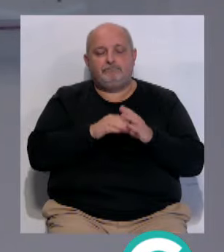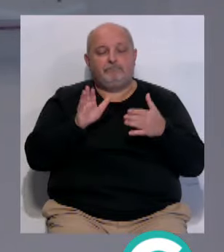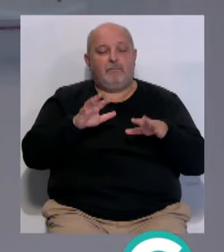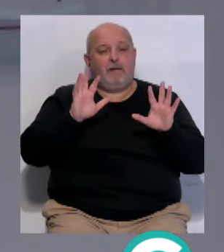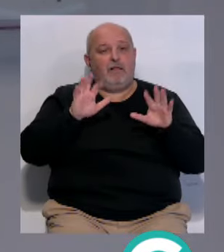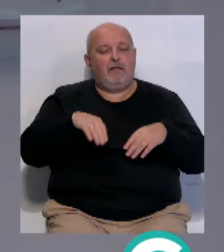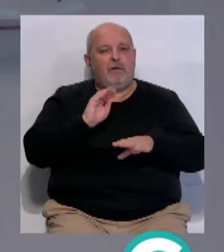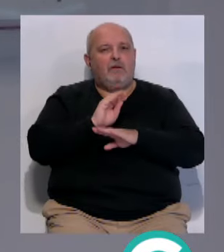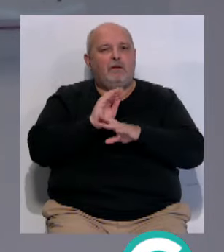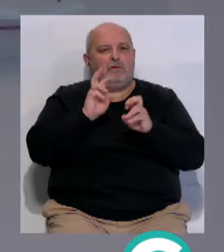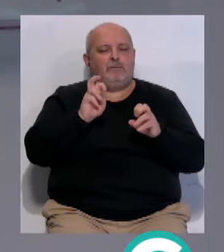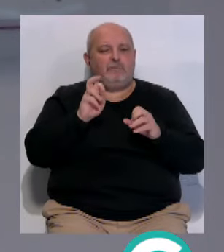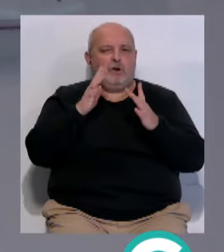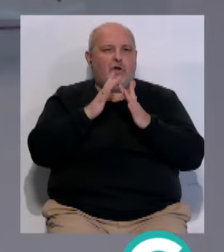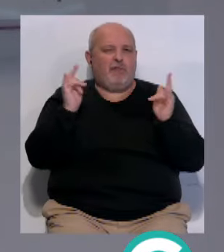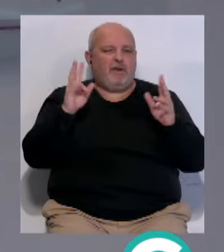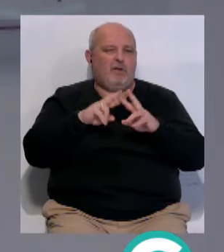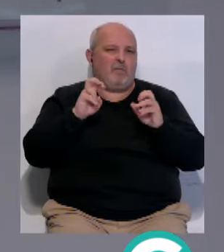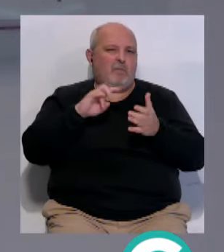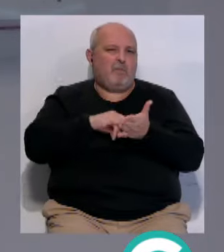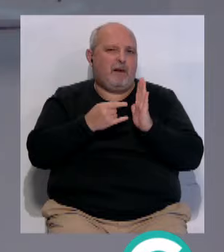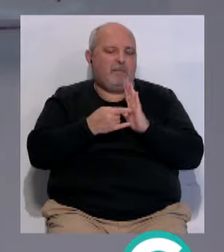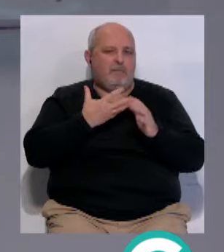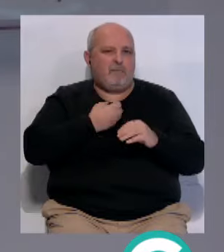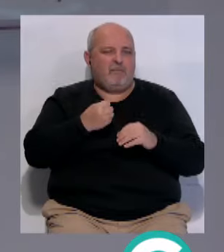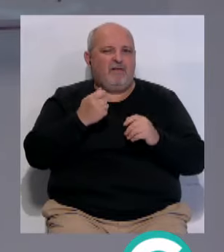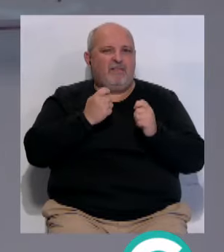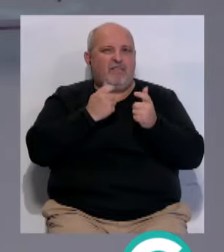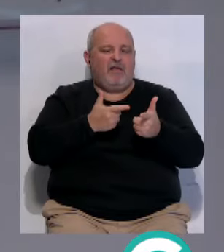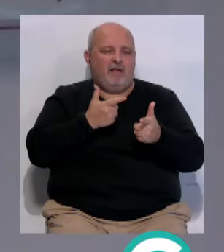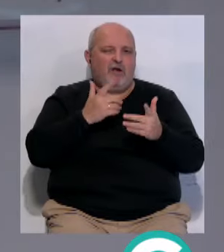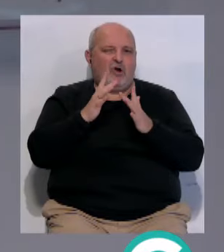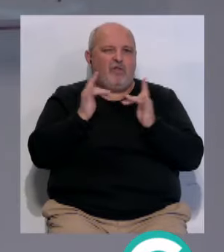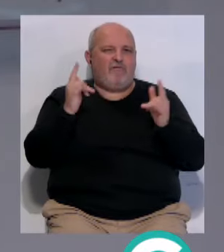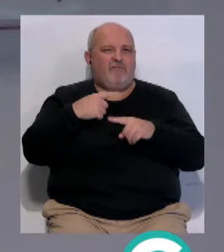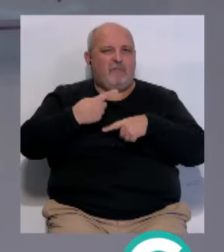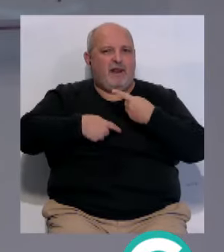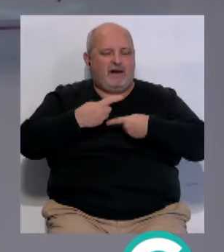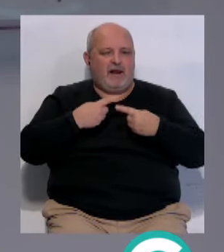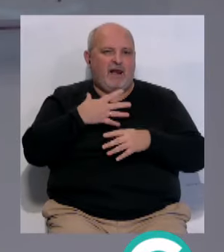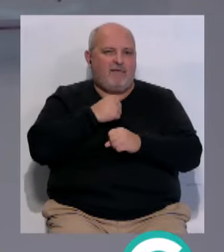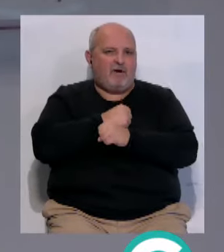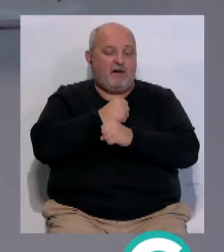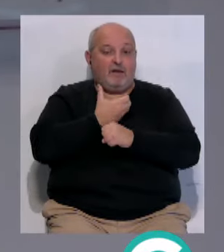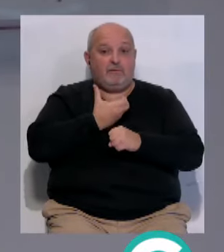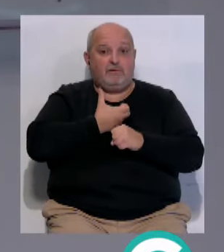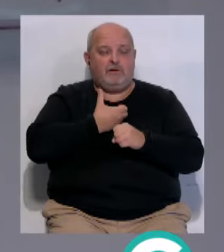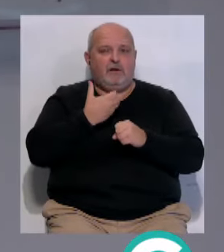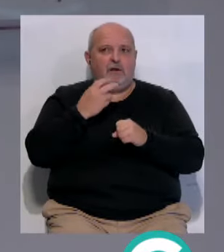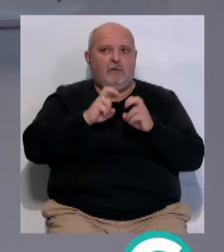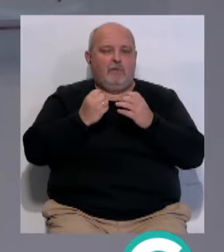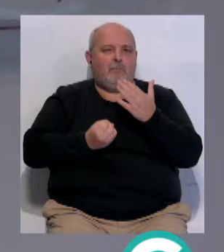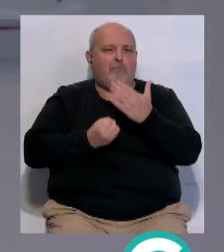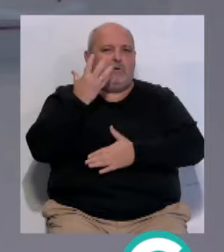Cádiz Cuida y Concilia... ...es el nuevo plan municipal... ...para favorecer... ...la conciliación familiar y laboral... ...el ayuntamiento va a